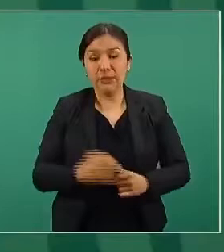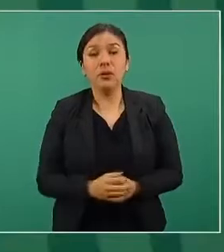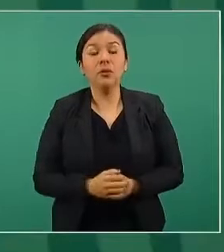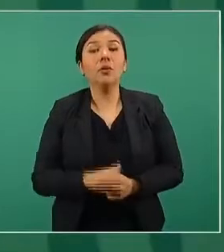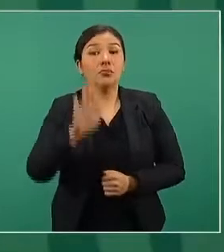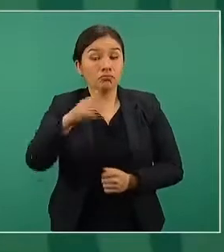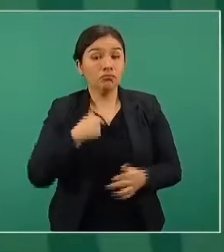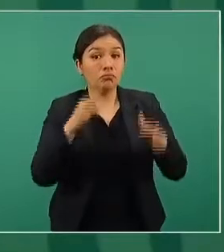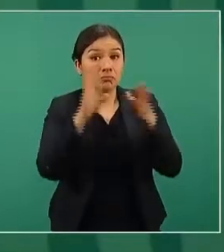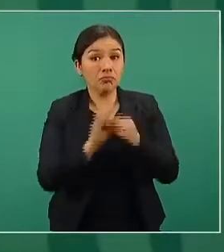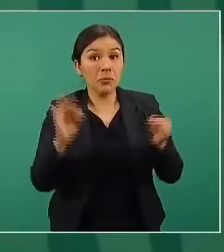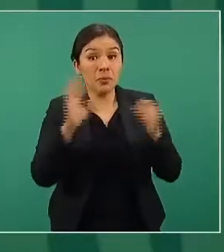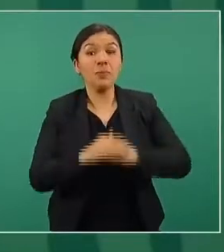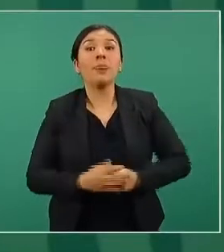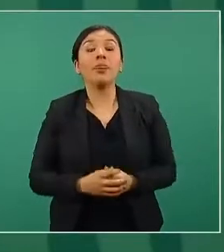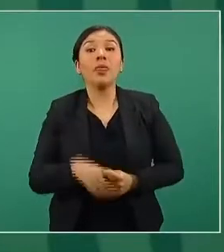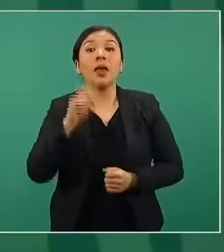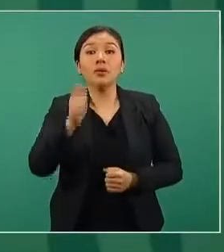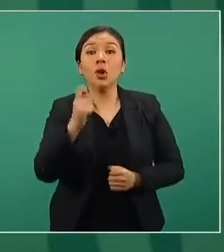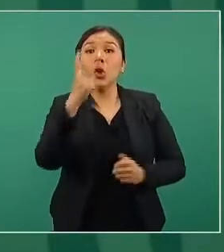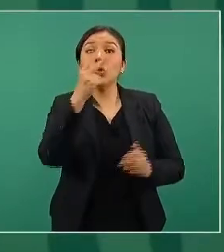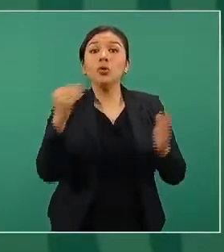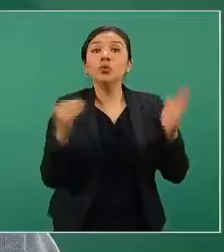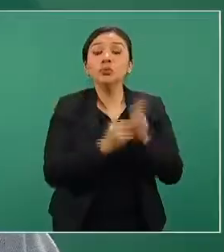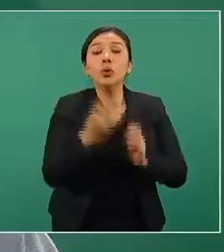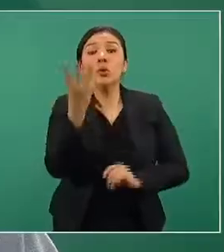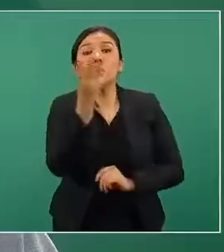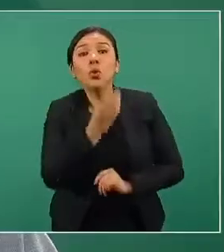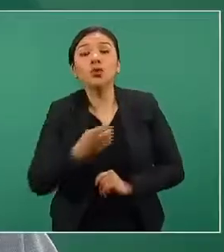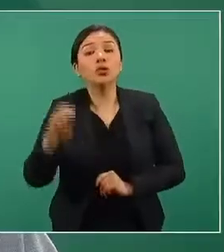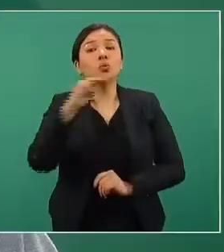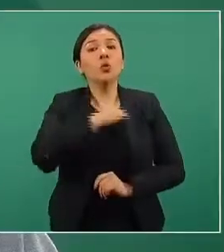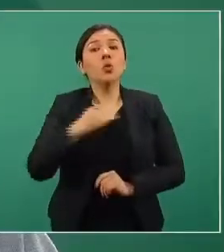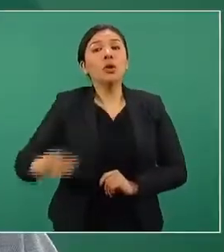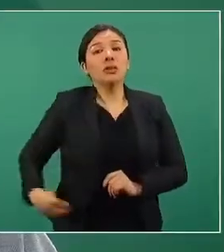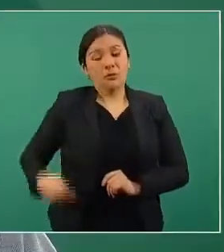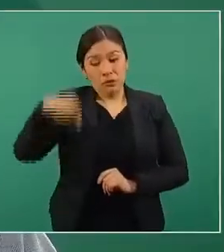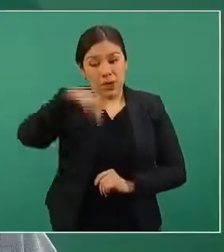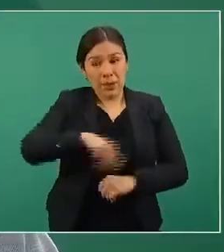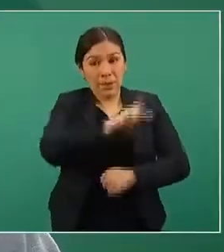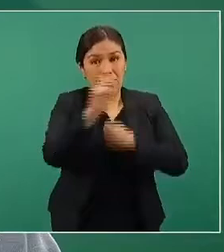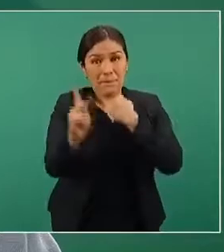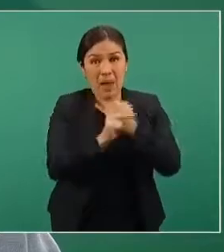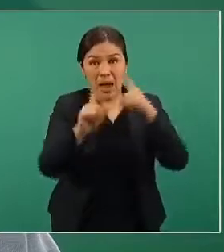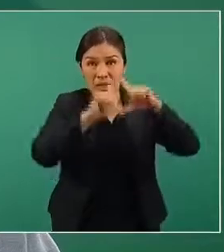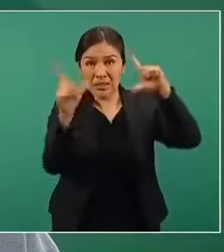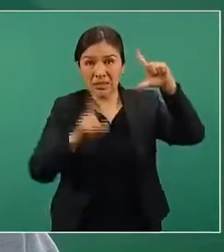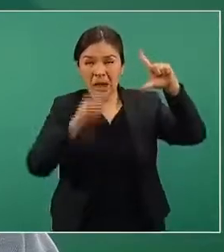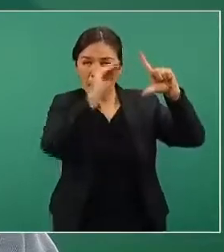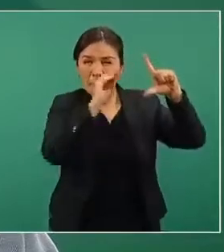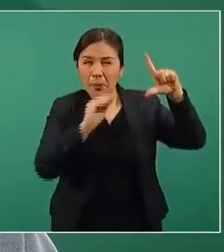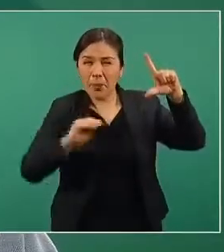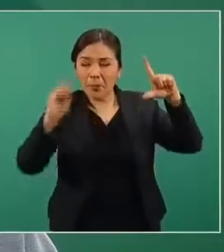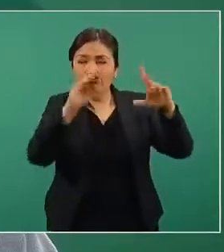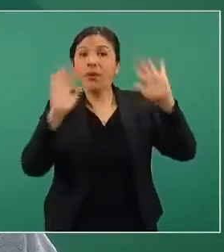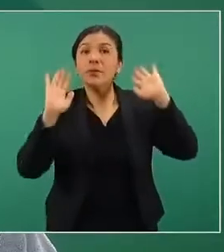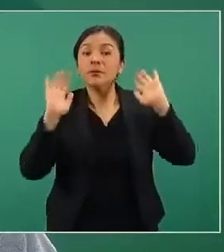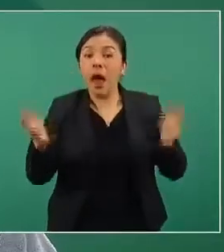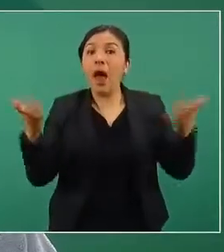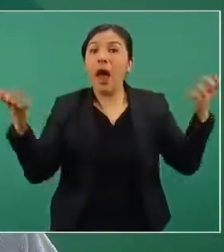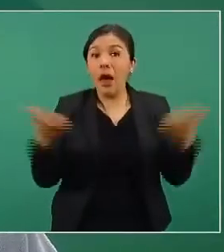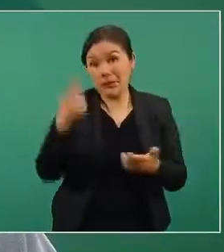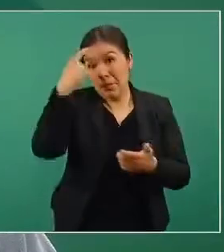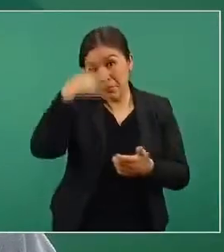Señalo que de los dos mil cuatrocientos municipios de nuestro país, se han activado para